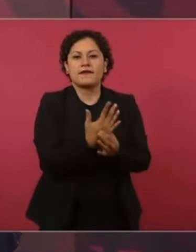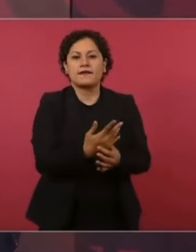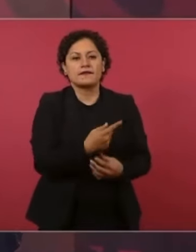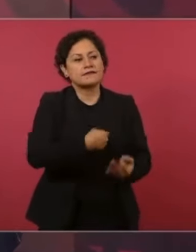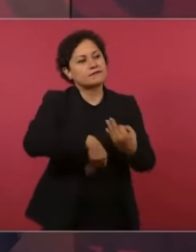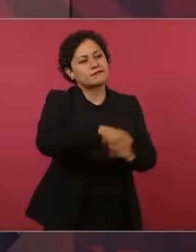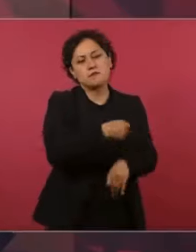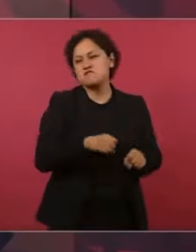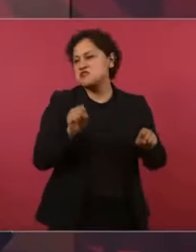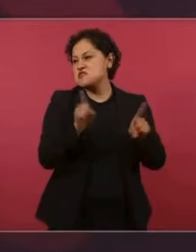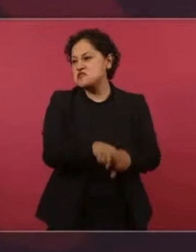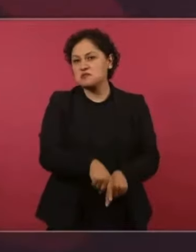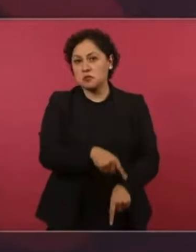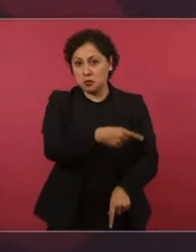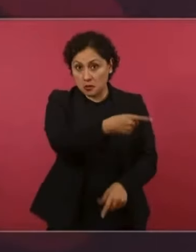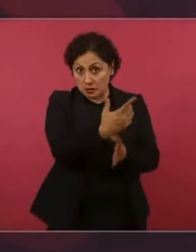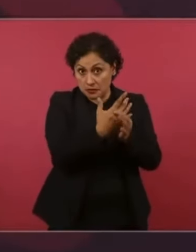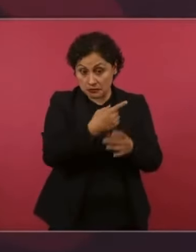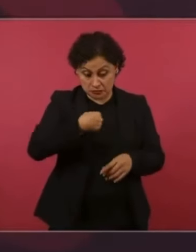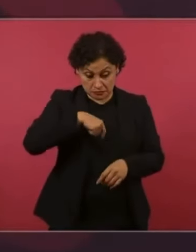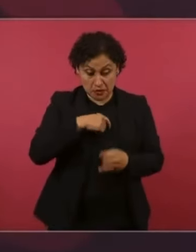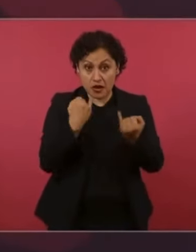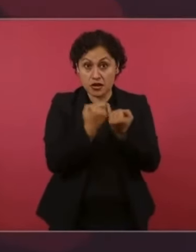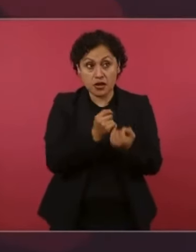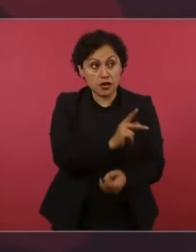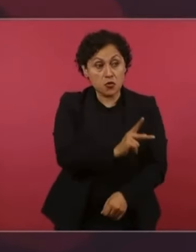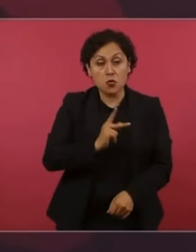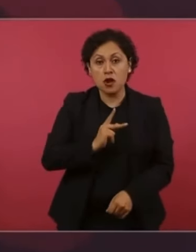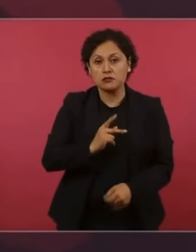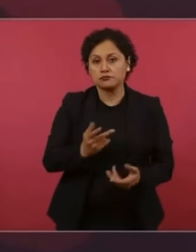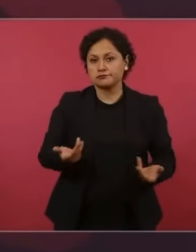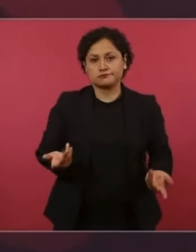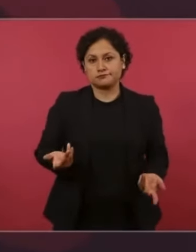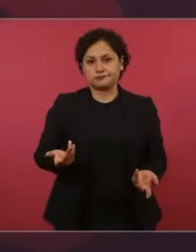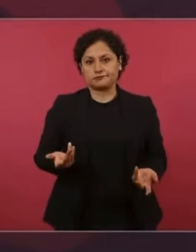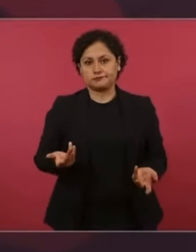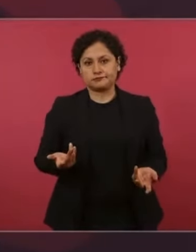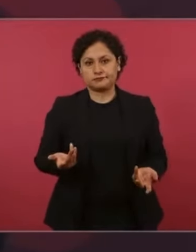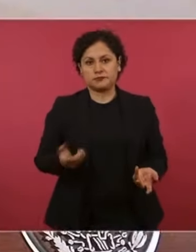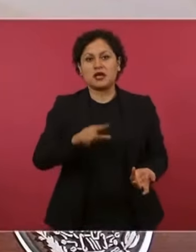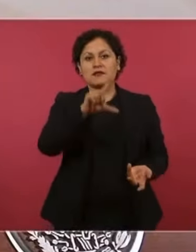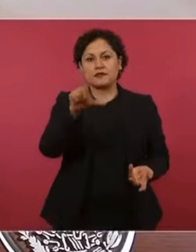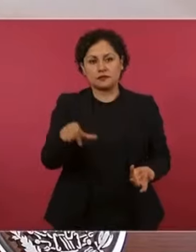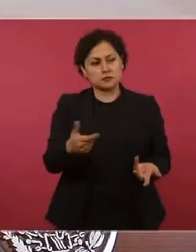Todos son lo mismo, y no resultó así,